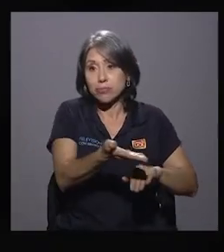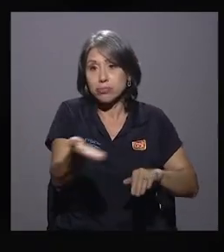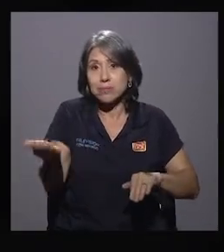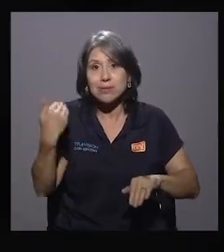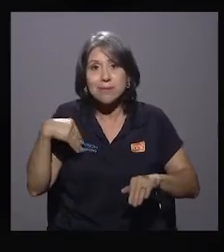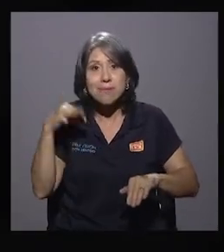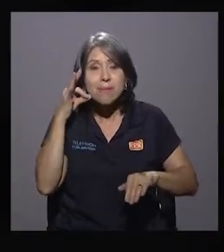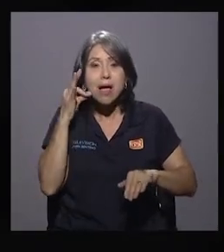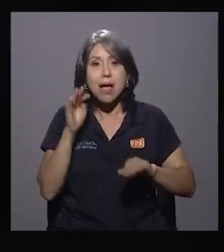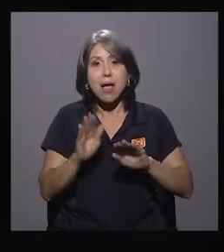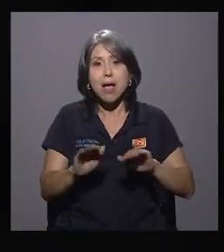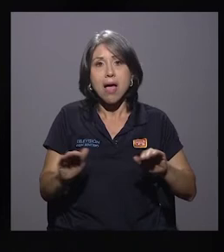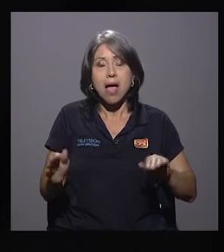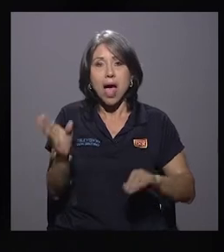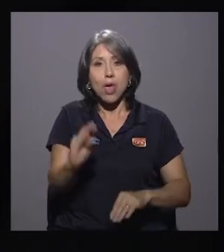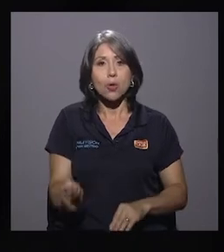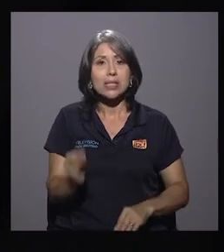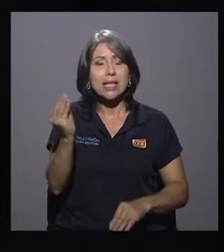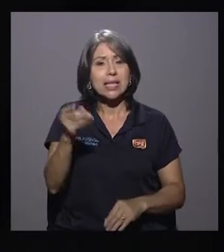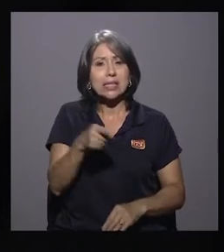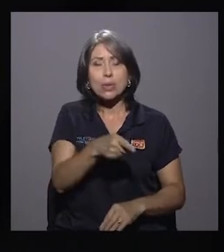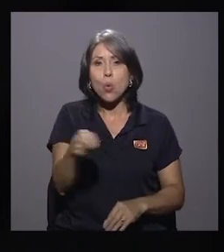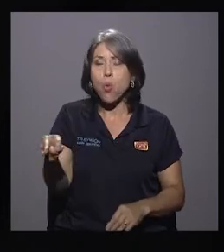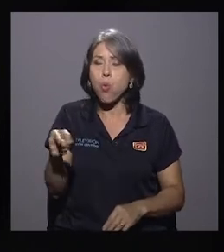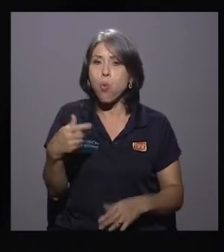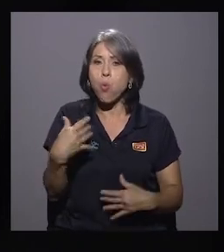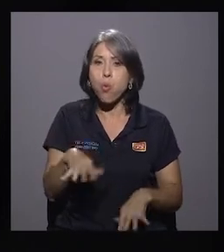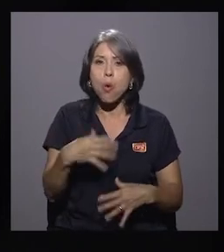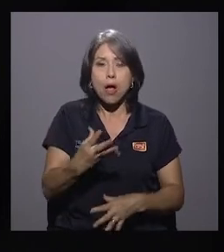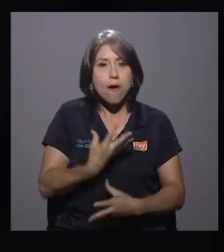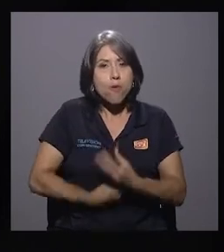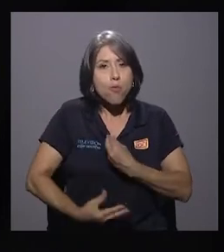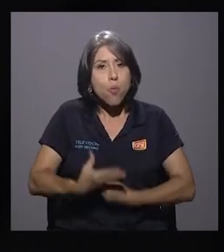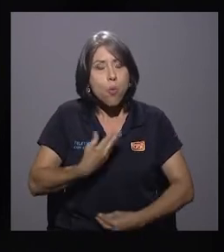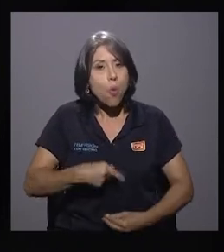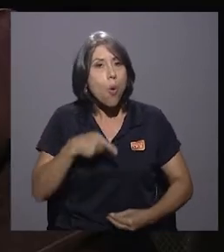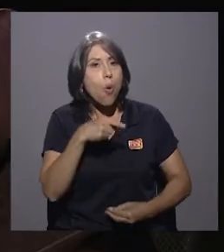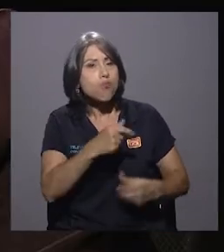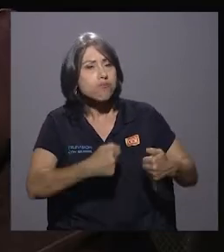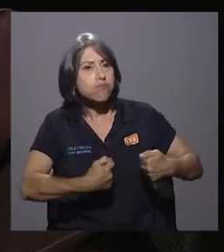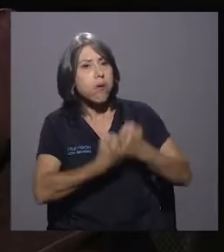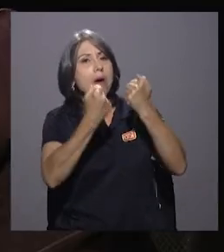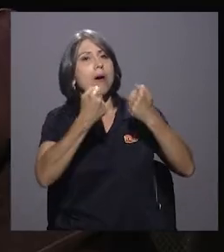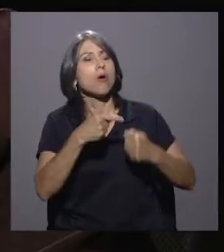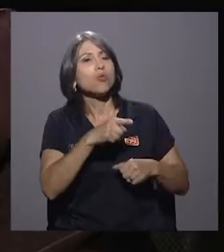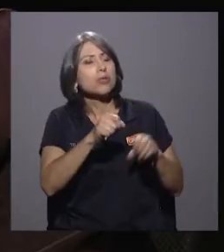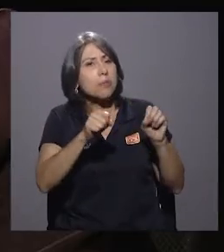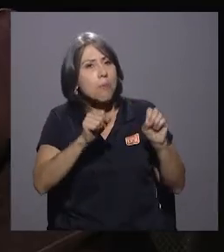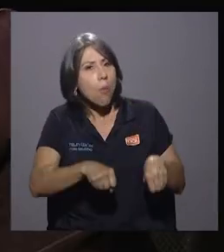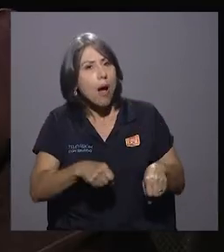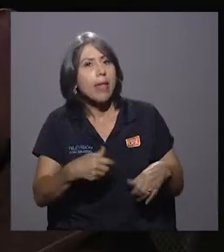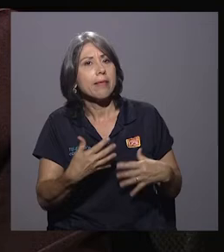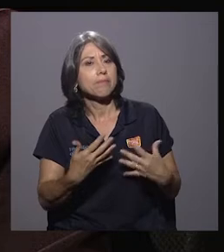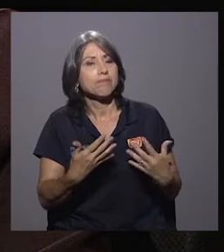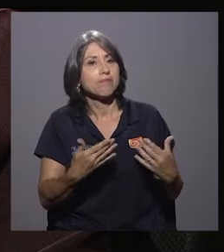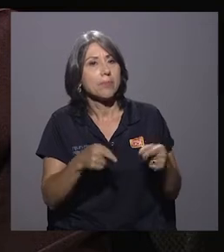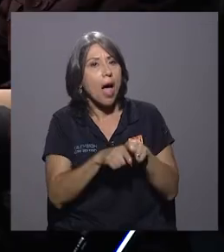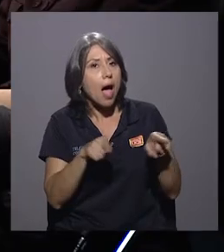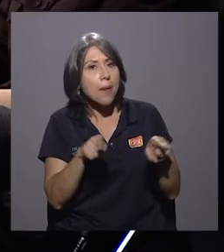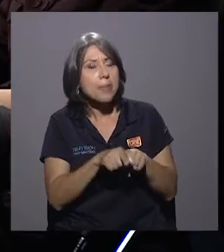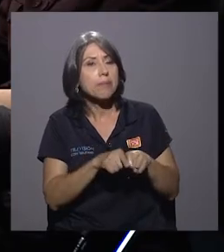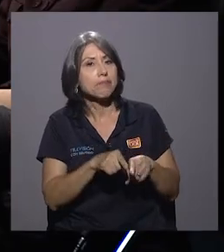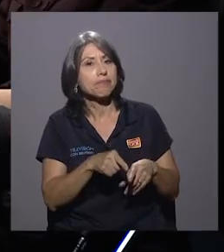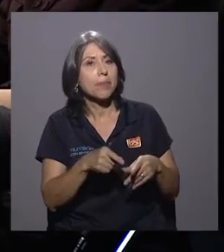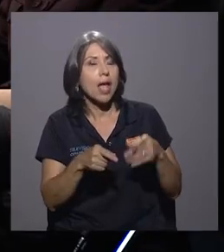adolescentes, sufren muchísimo. Eso es uno de sus grandes retos. ¿Cómo puede usted de algún modo también hacerle